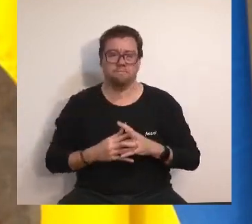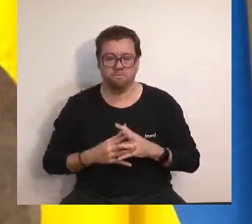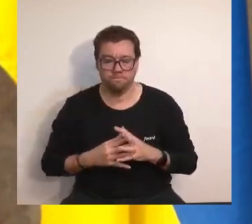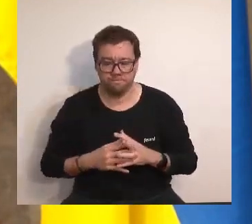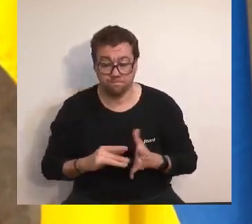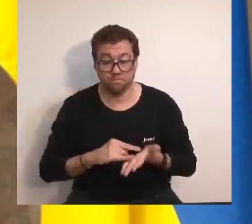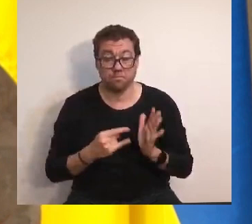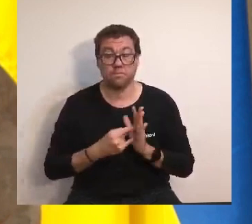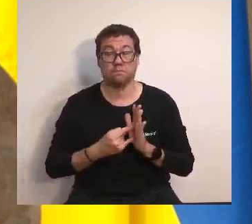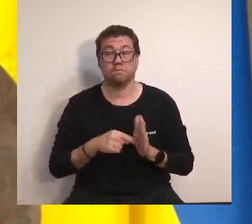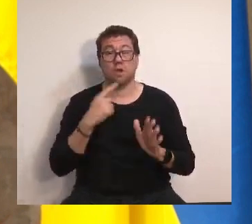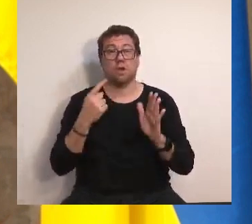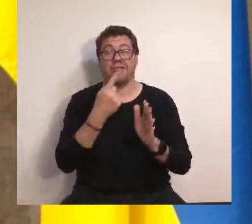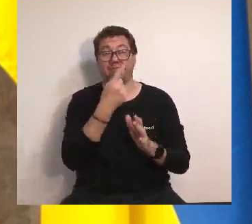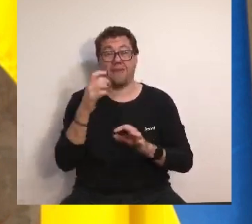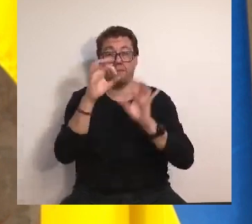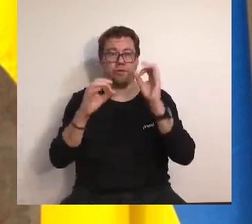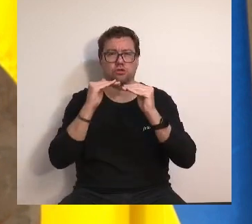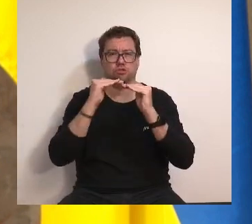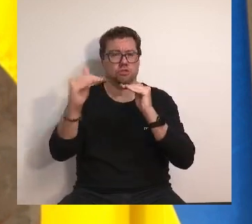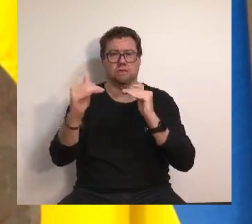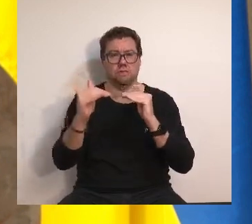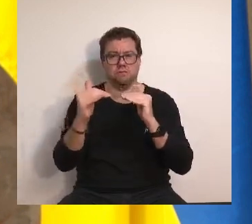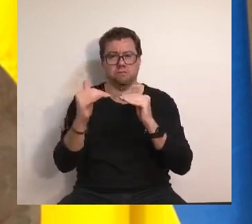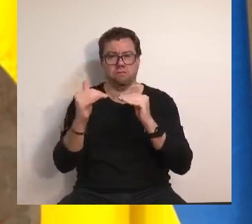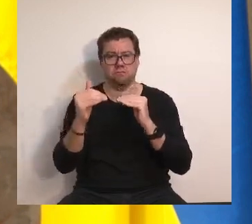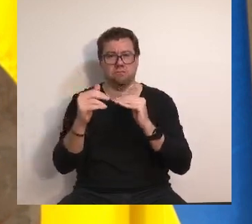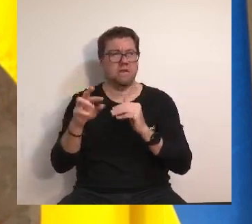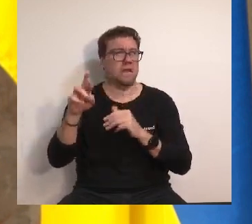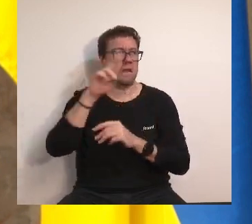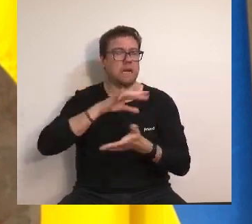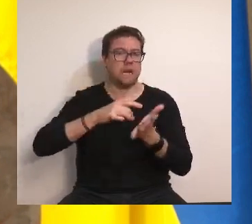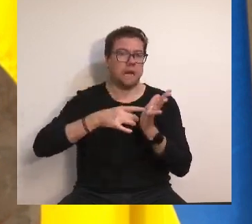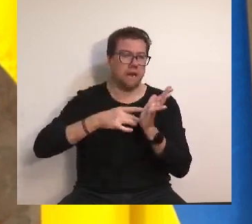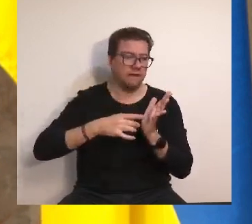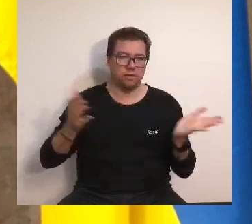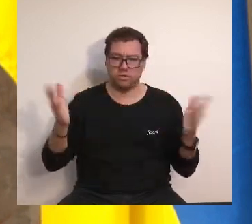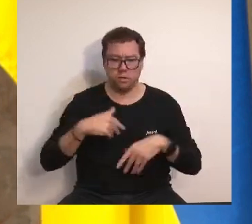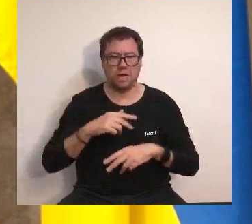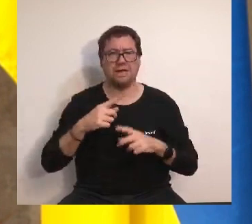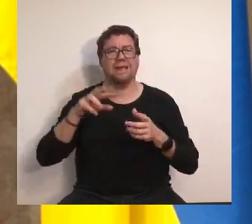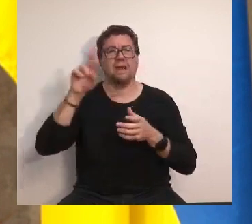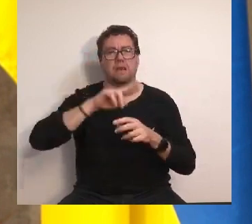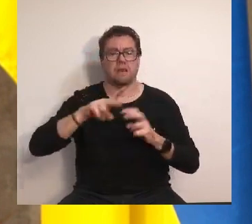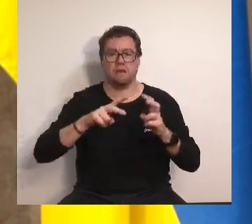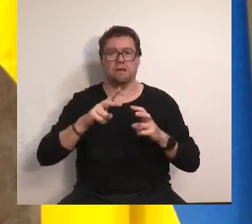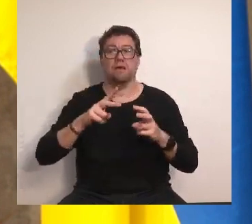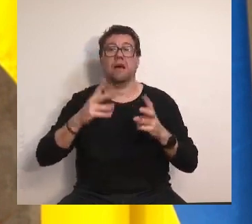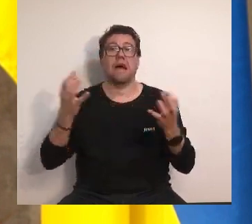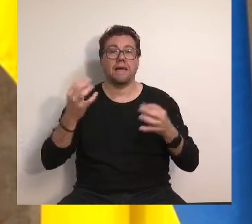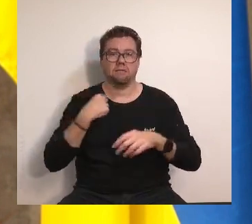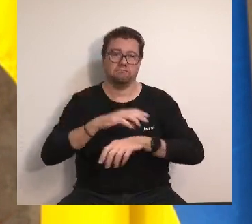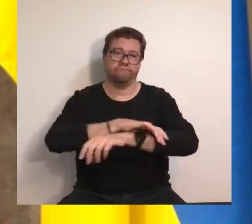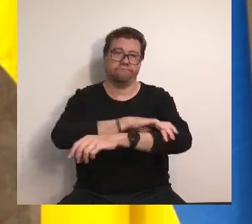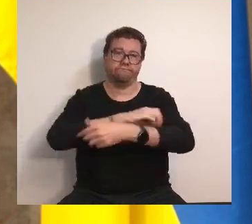100% sostenible. Aquí no vienen reclasificaciones, aquí no vienen recalificaciones. Aquí lo que hay es arremangarse, poner